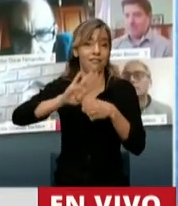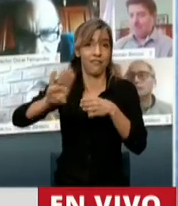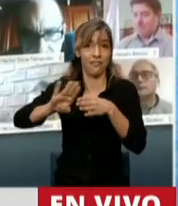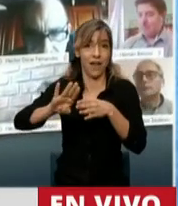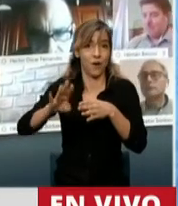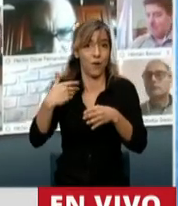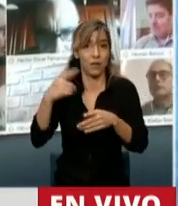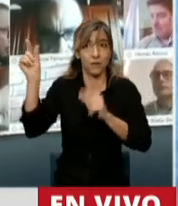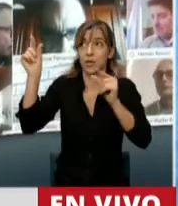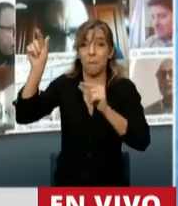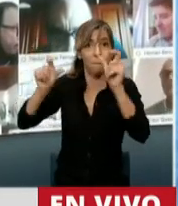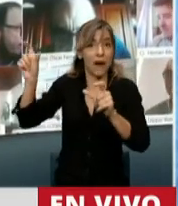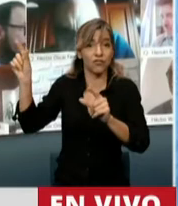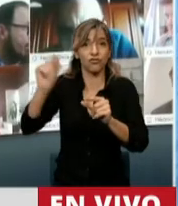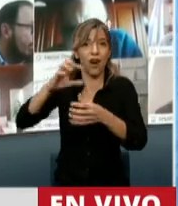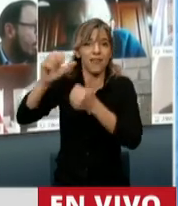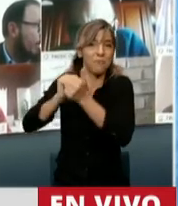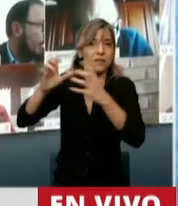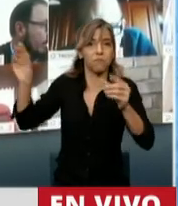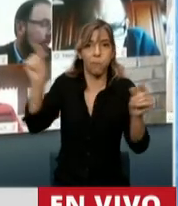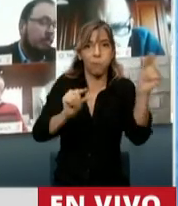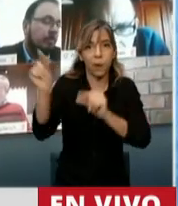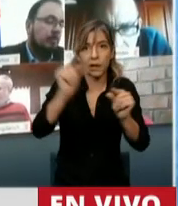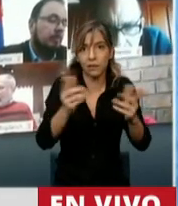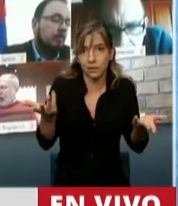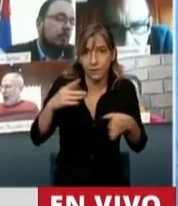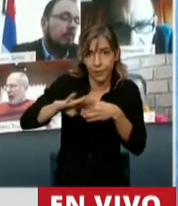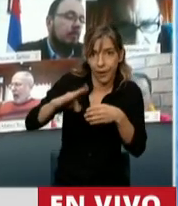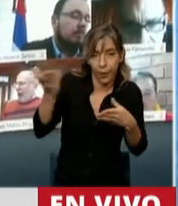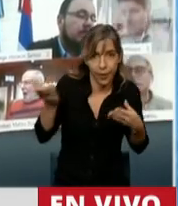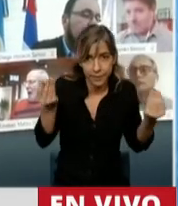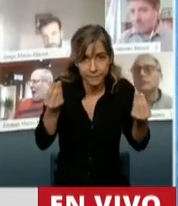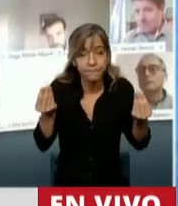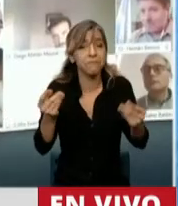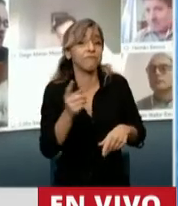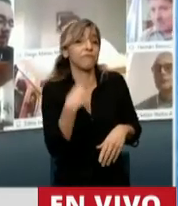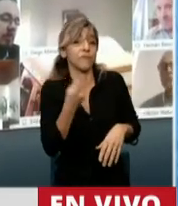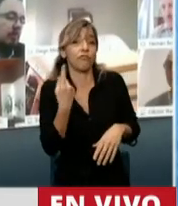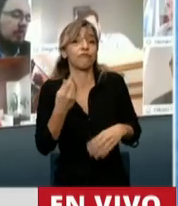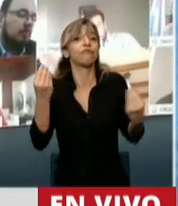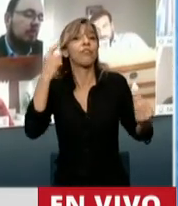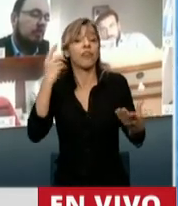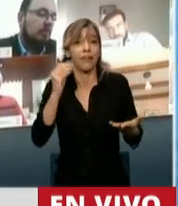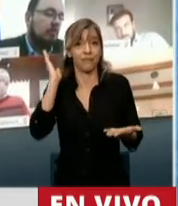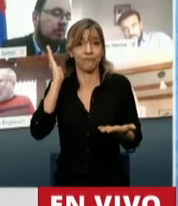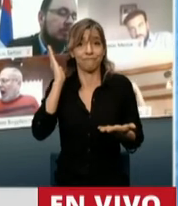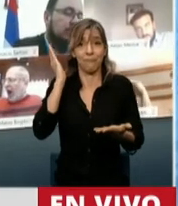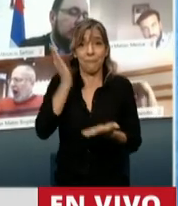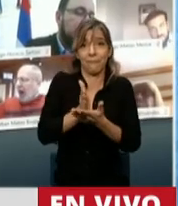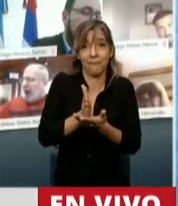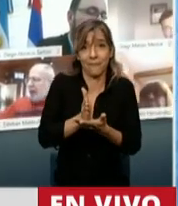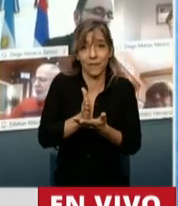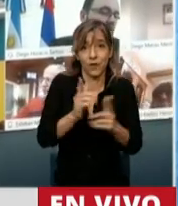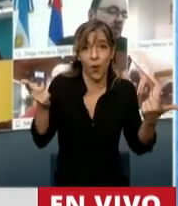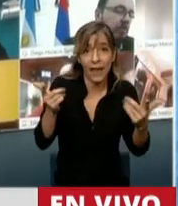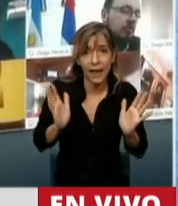trataba a los directores de Vicentín como si fueran los niños cantores de Viena, y en este caso ya se condena anticipadamente en una causa donde todavía